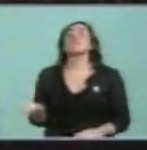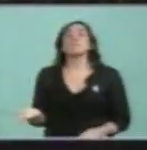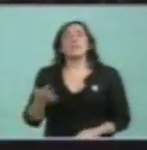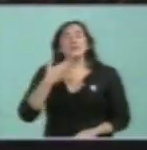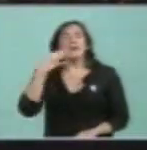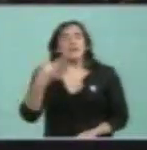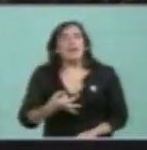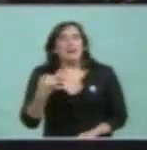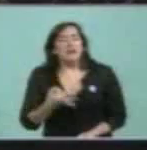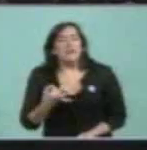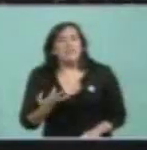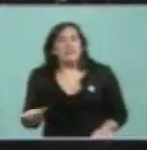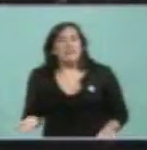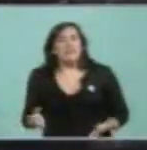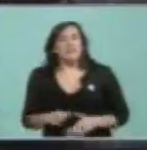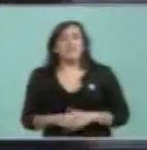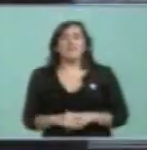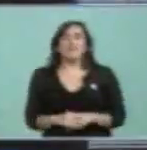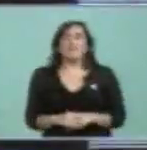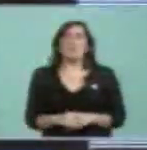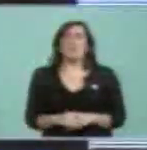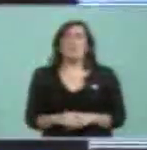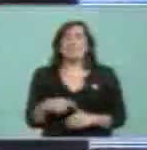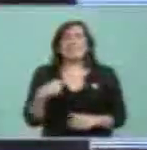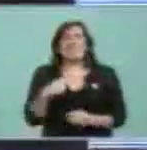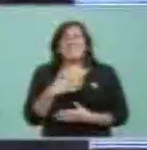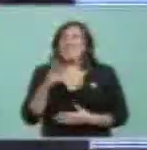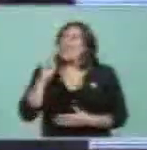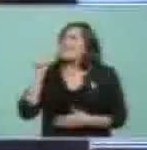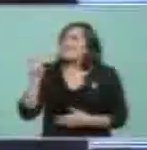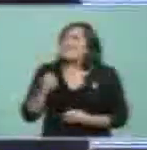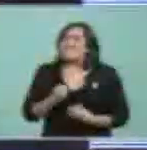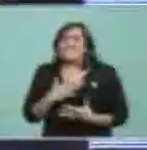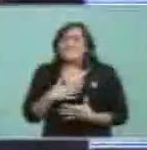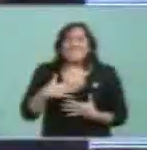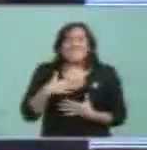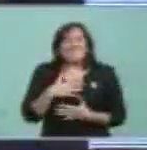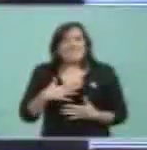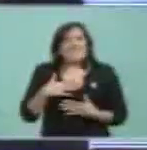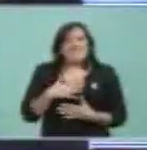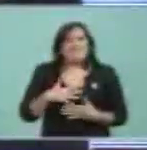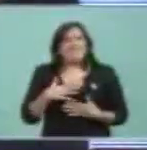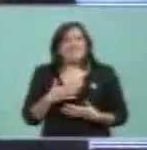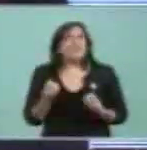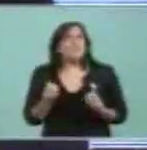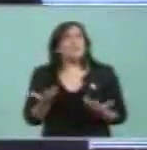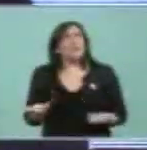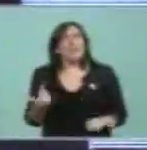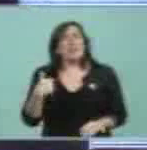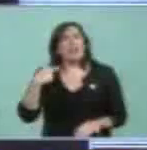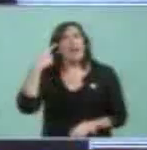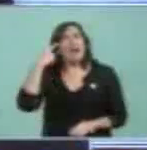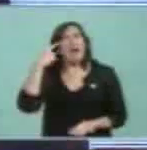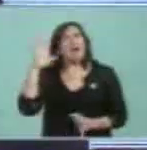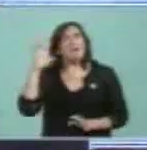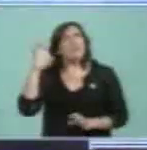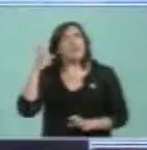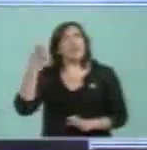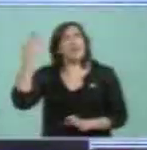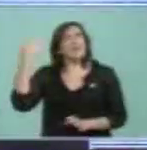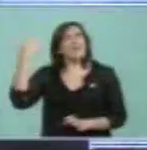dio una cosita, porque digo yo, y me acordaba hoy,